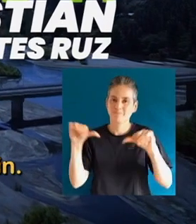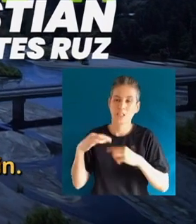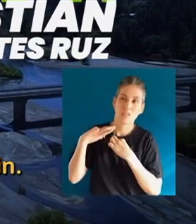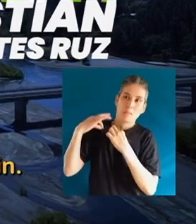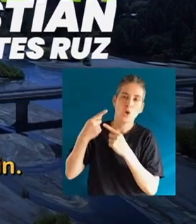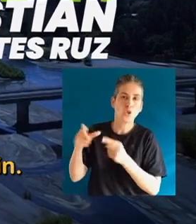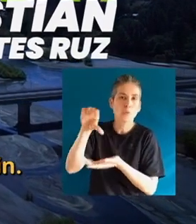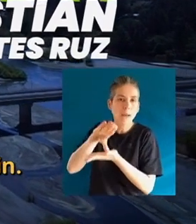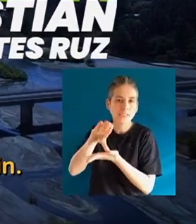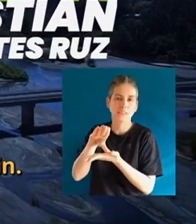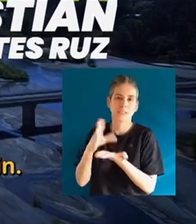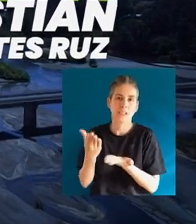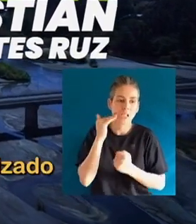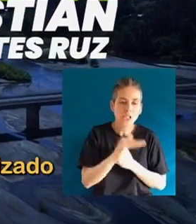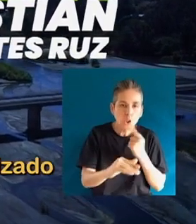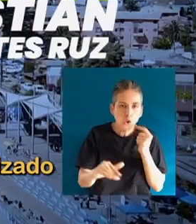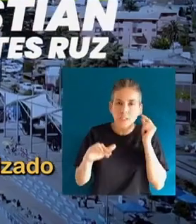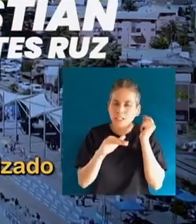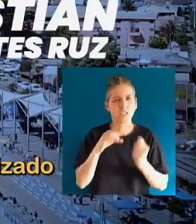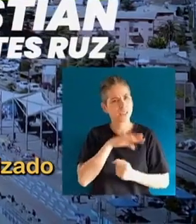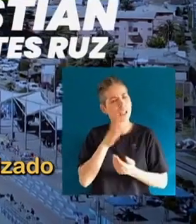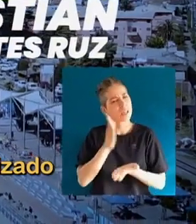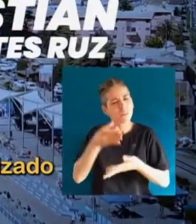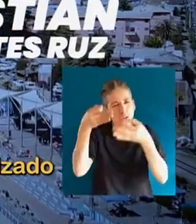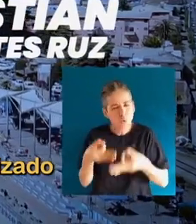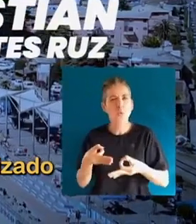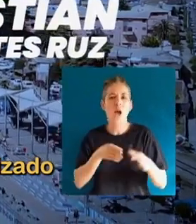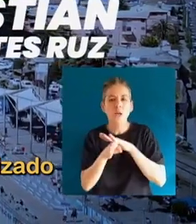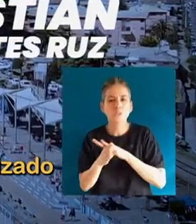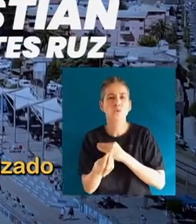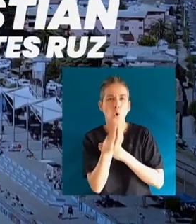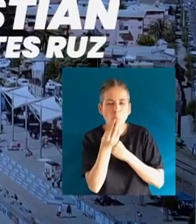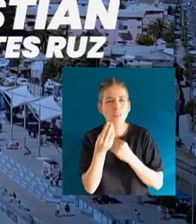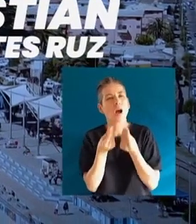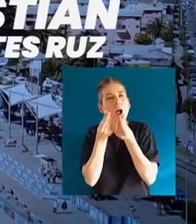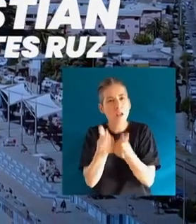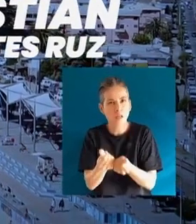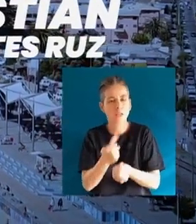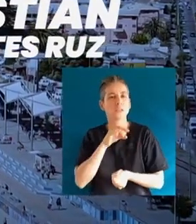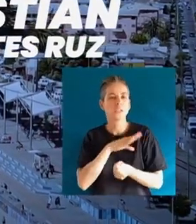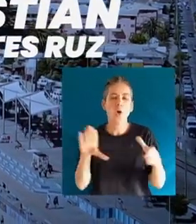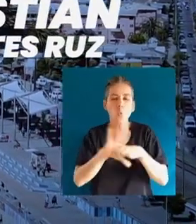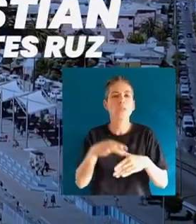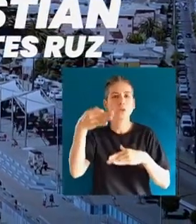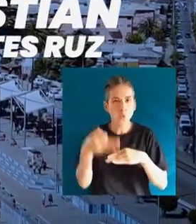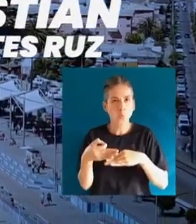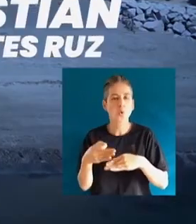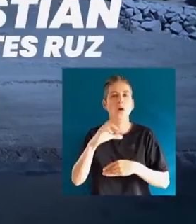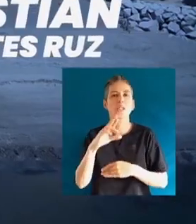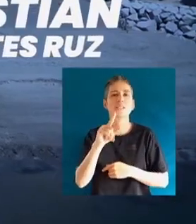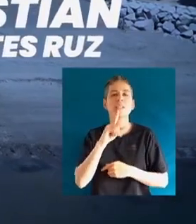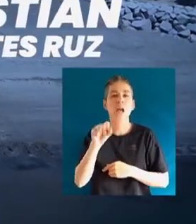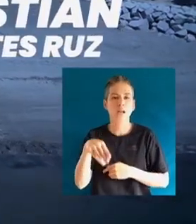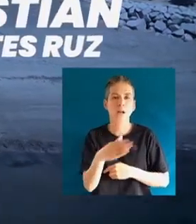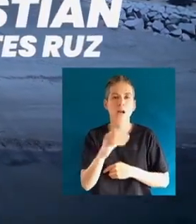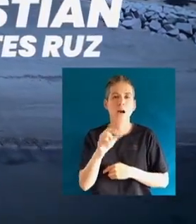Dependimos de otros países Para este fin Los niños y niñas de Chile Deben tener garantizado El acceso a una alimentación De calidad Por un Chile unido y